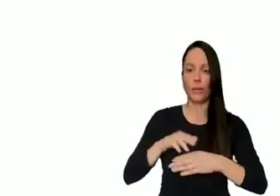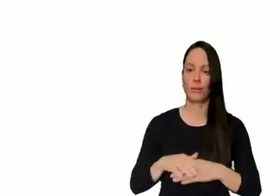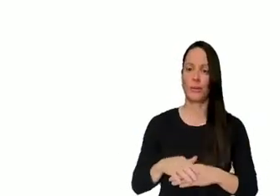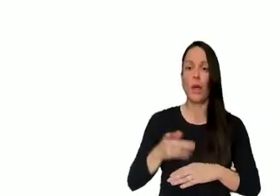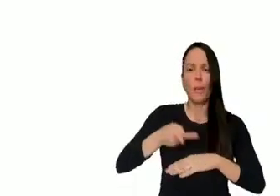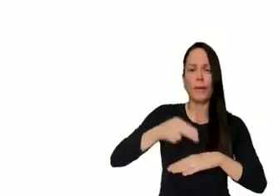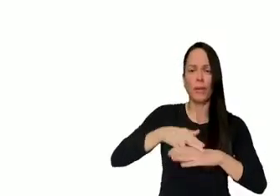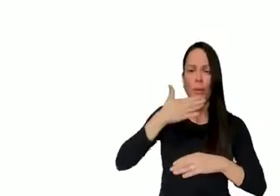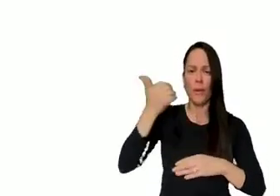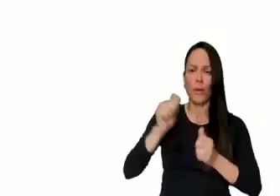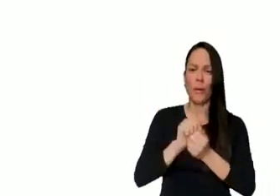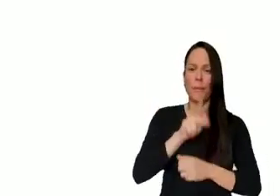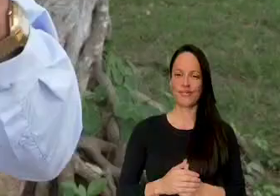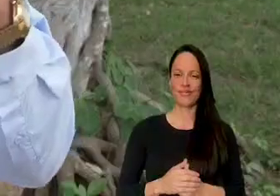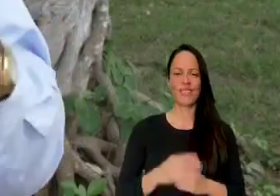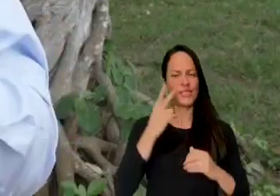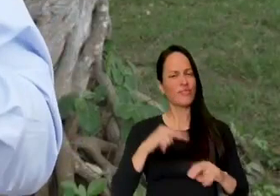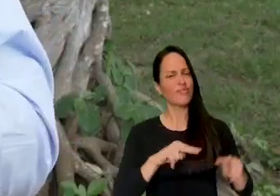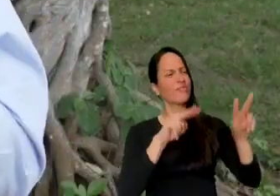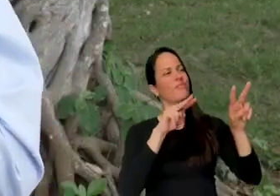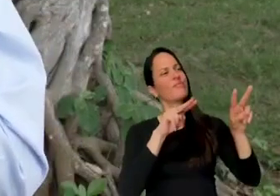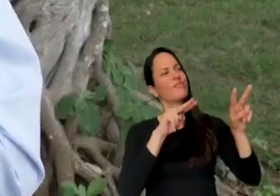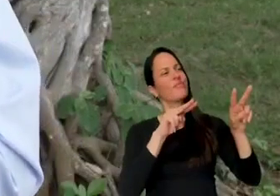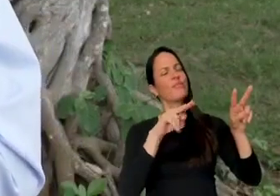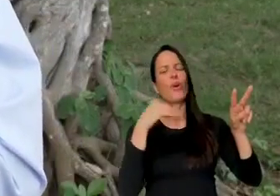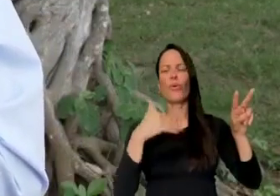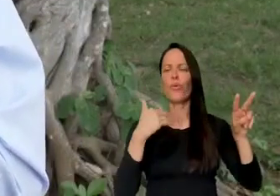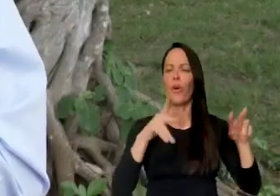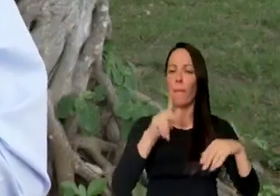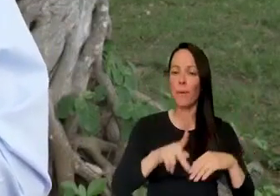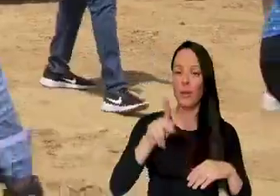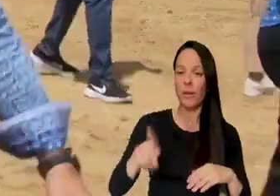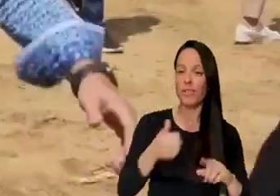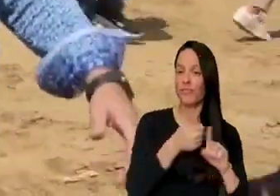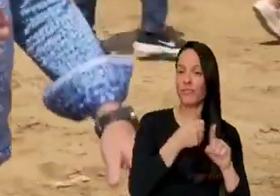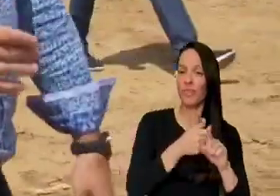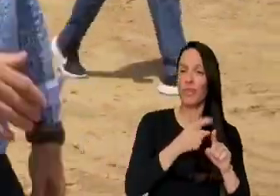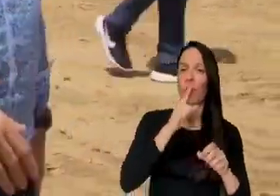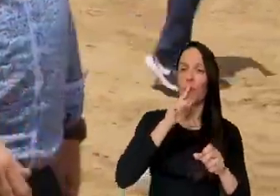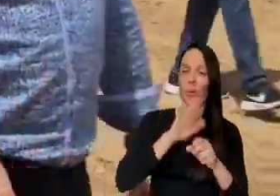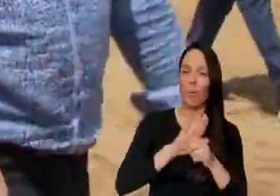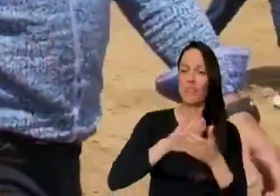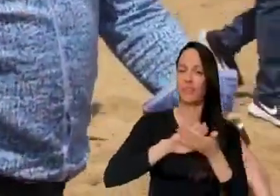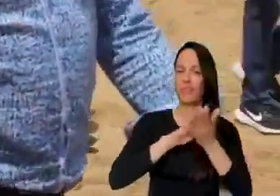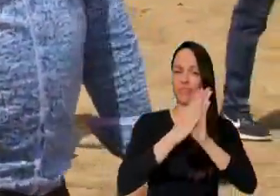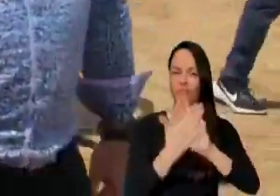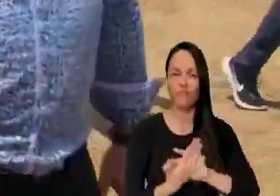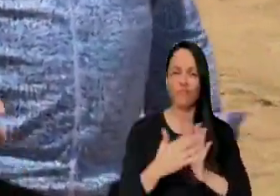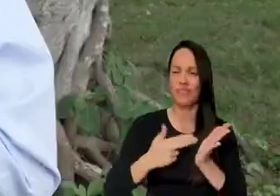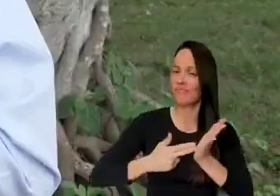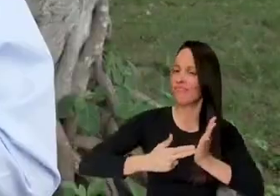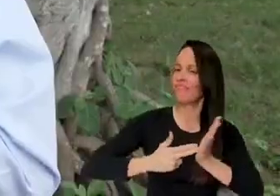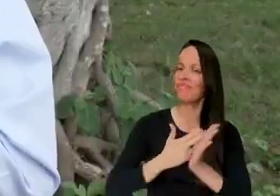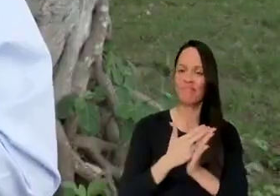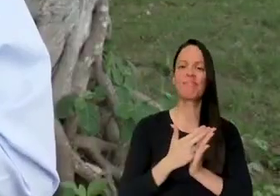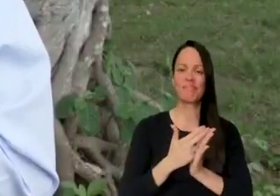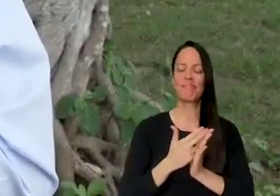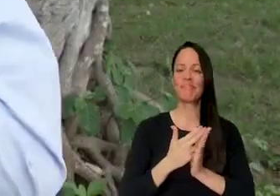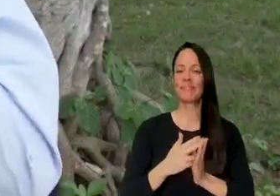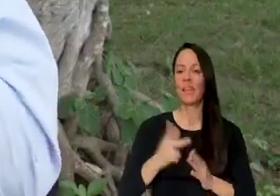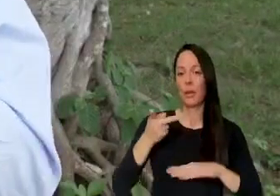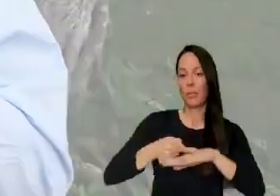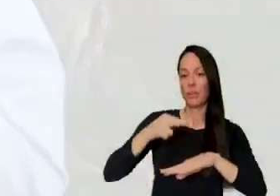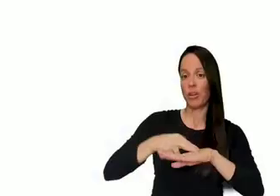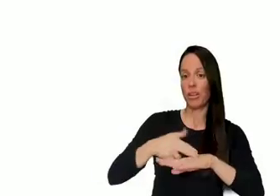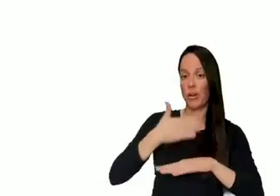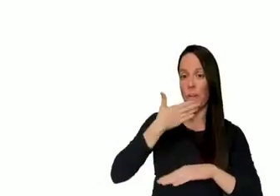Rico está mejor con Pierluisi gobernador. Lo más que yo admiro de Pedro Pierluisi es que es un hombre de palabras. Un hombre que cuando dice algo,